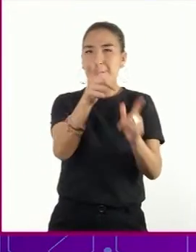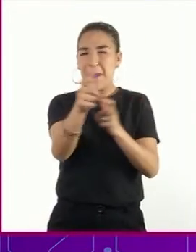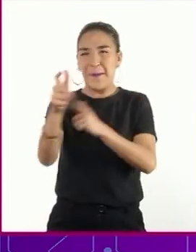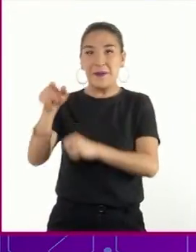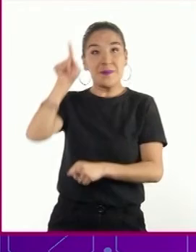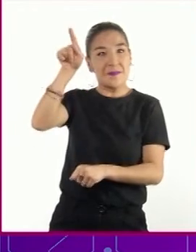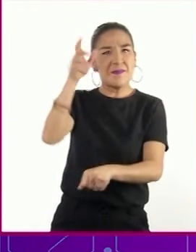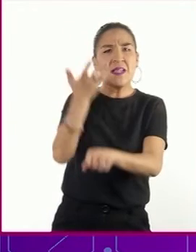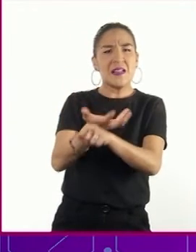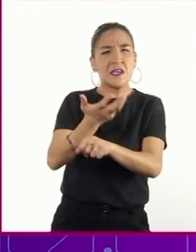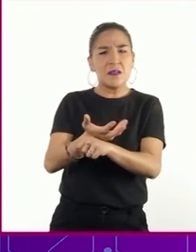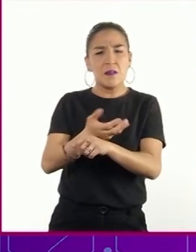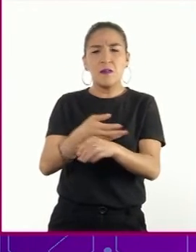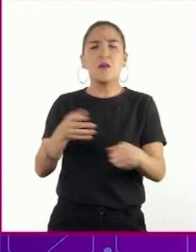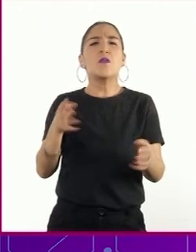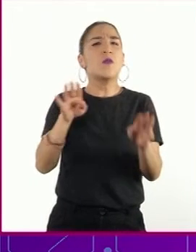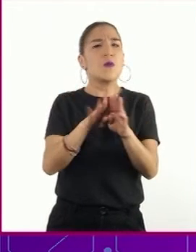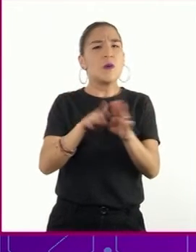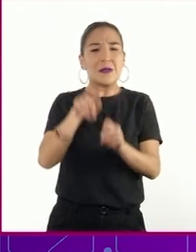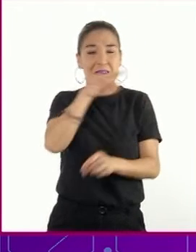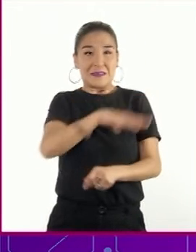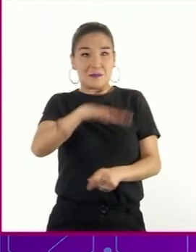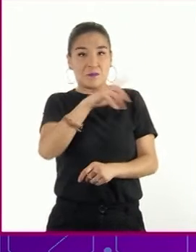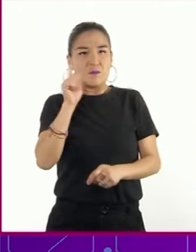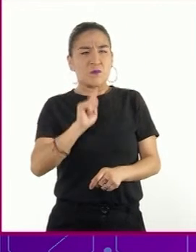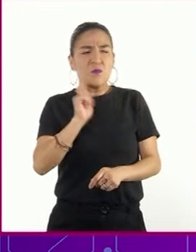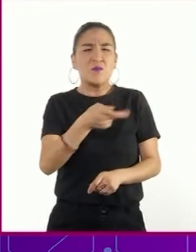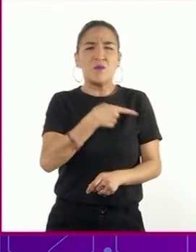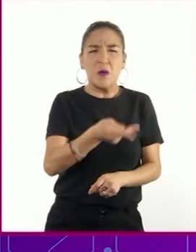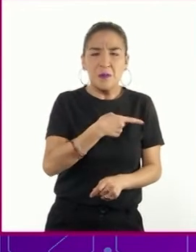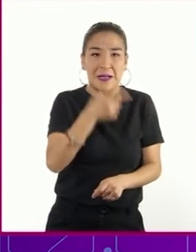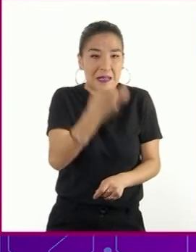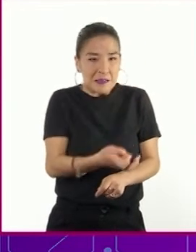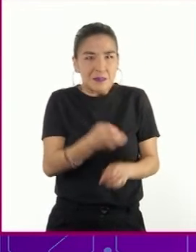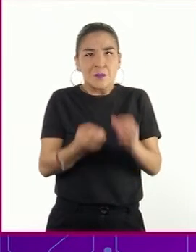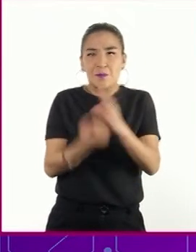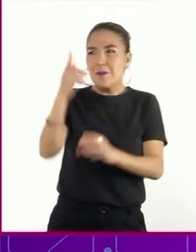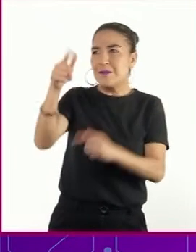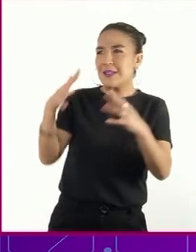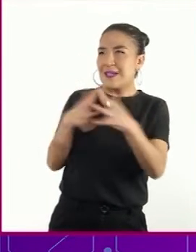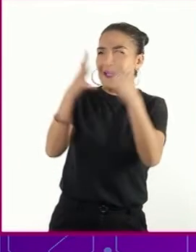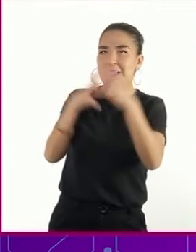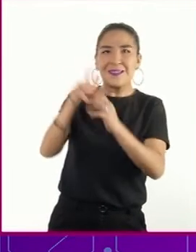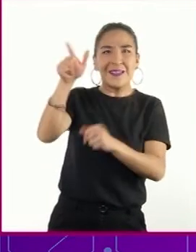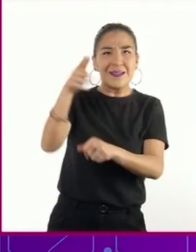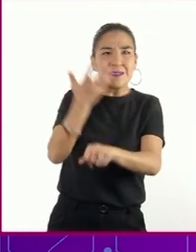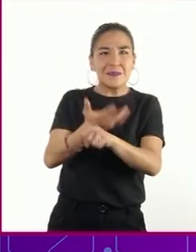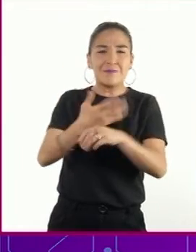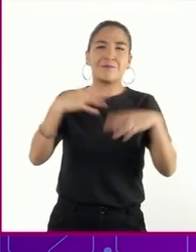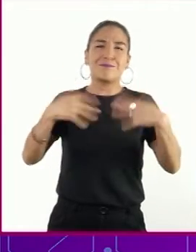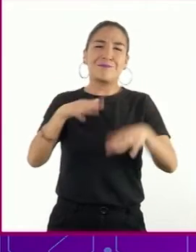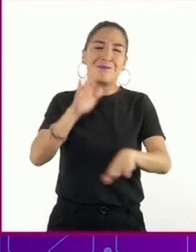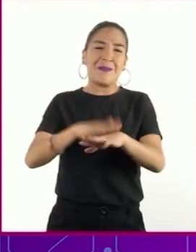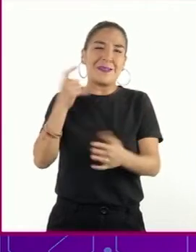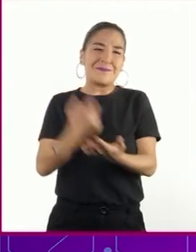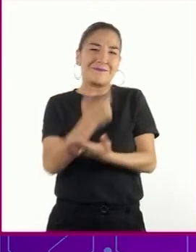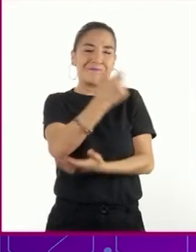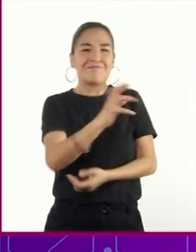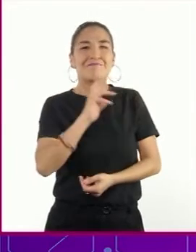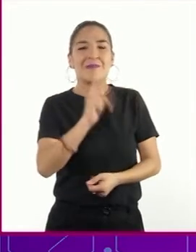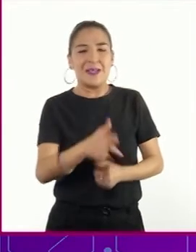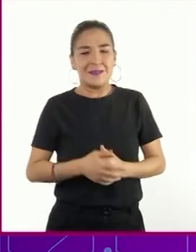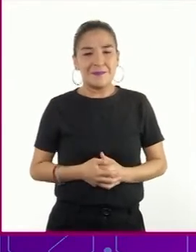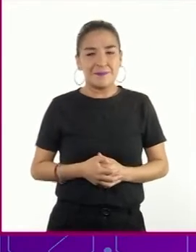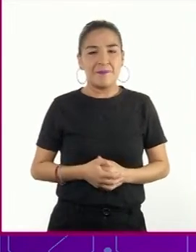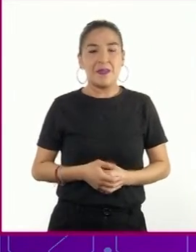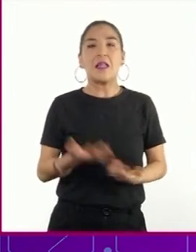Unidos, la guerra significó para muchas mujeres pobres la oportunidad de obtener un trabajo mejor pagado. Fue el